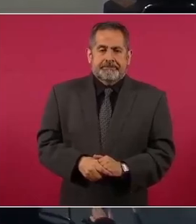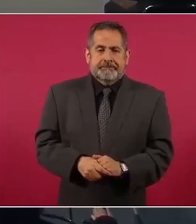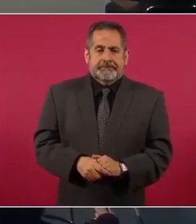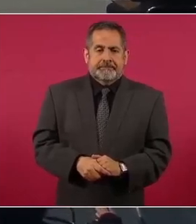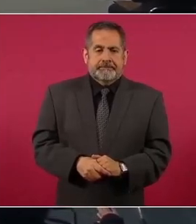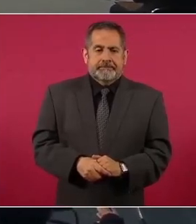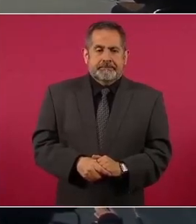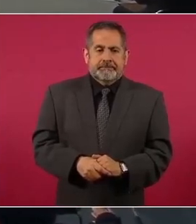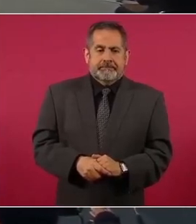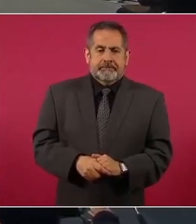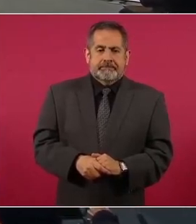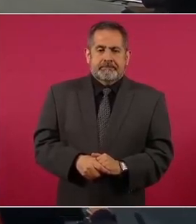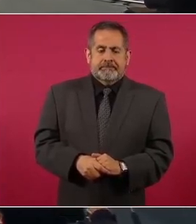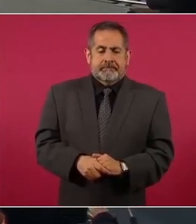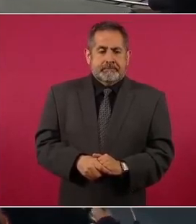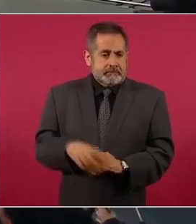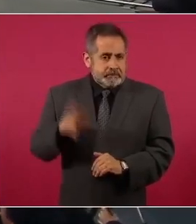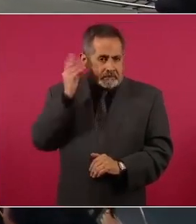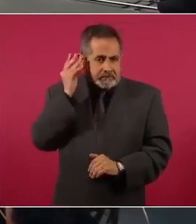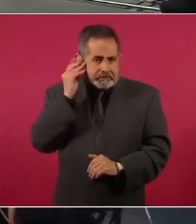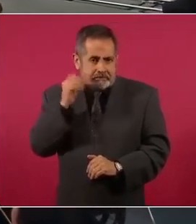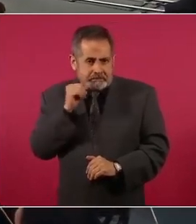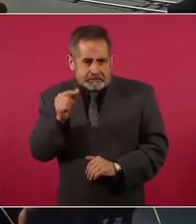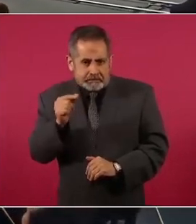Hoy 13 de junio,